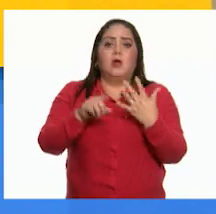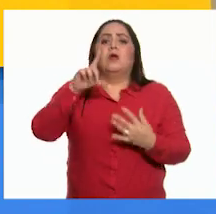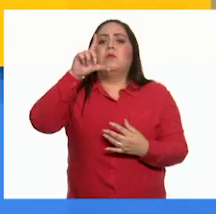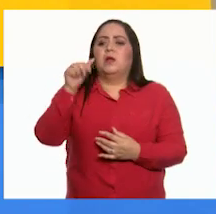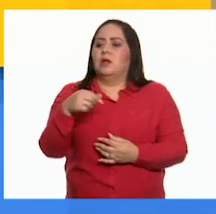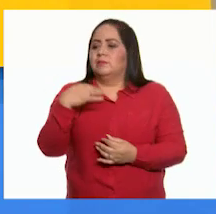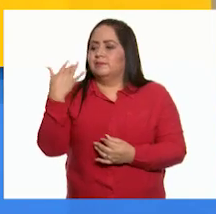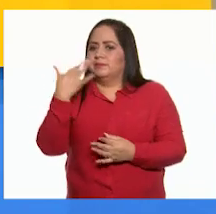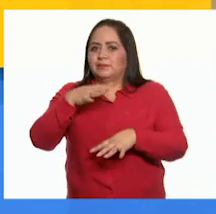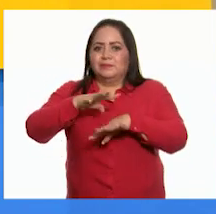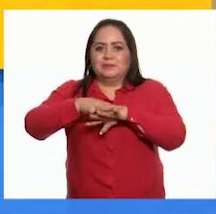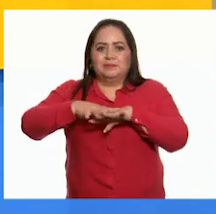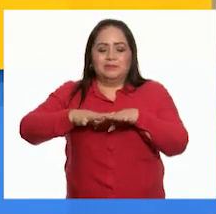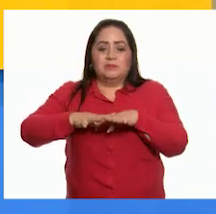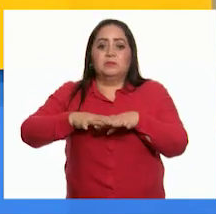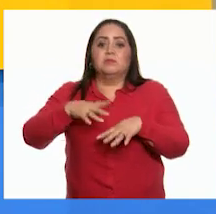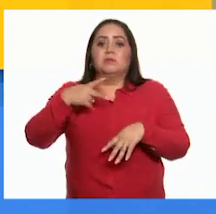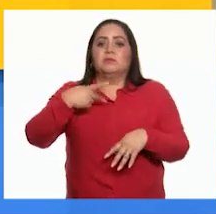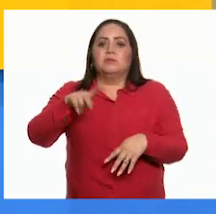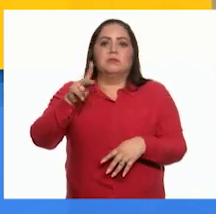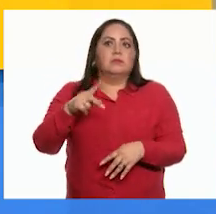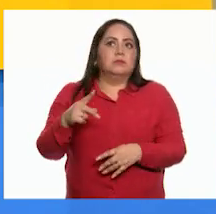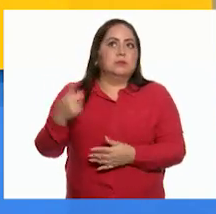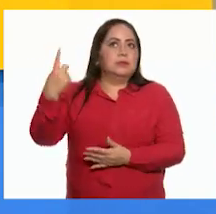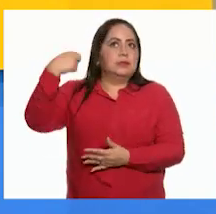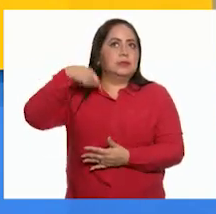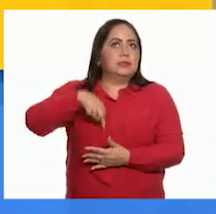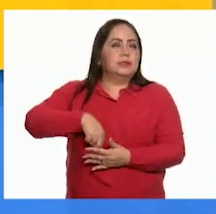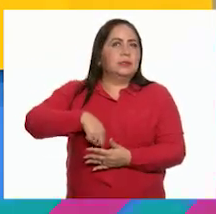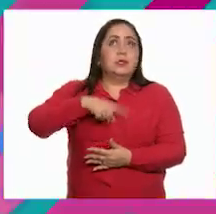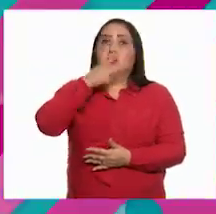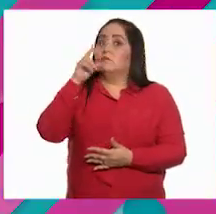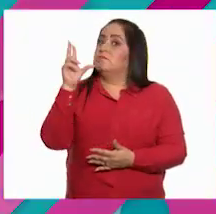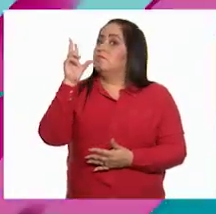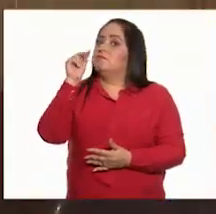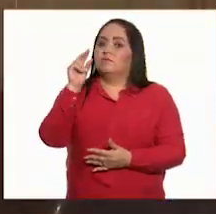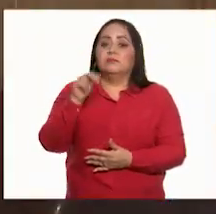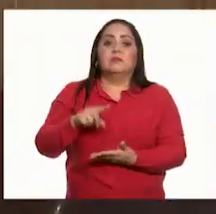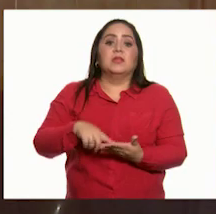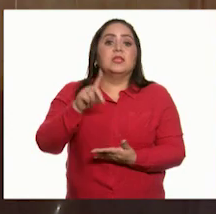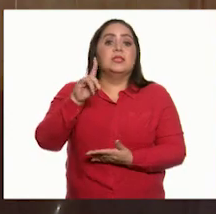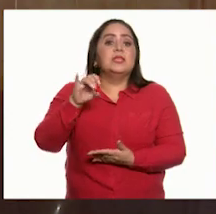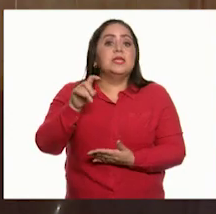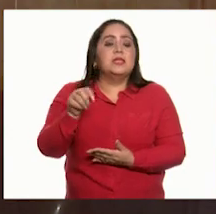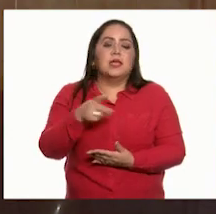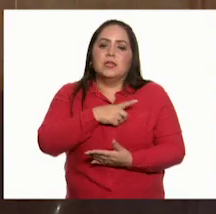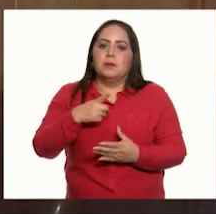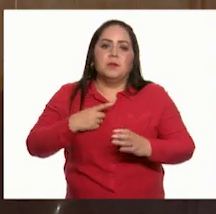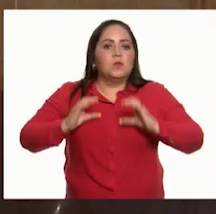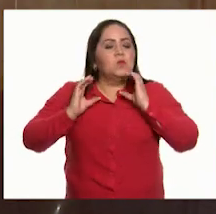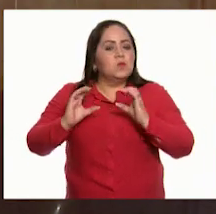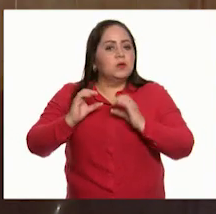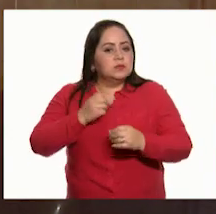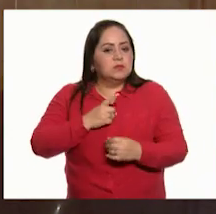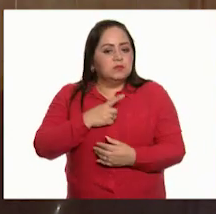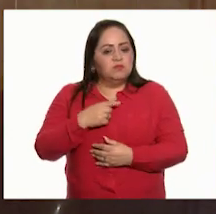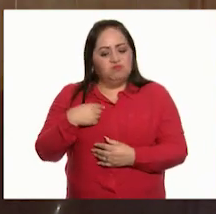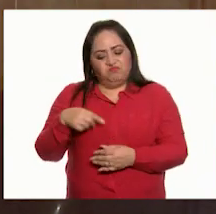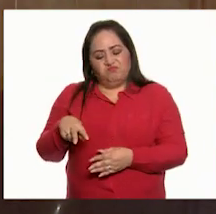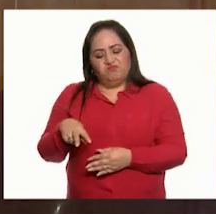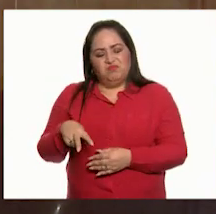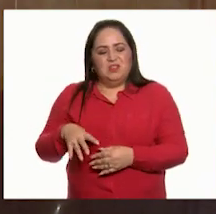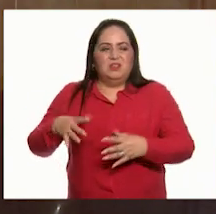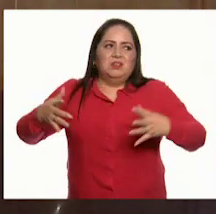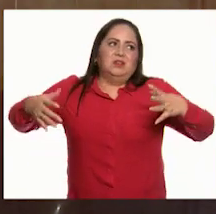rica concha que me gustaba mucho, pero una voz en mi interior me recordaba que estaba a dieta y debía seguir indicaciones. ¡Qué